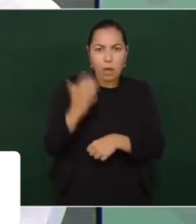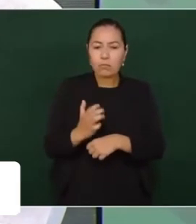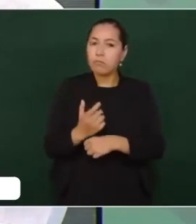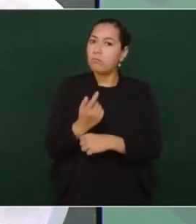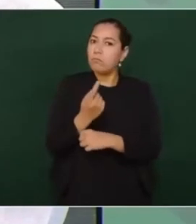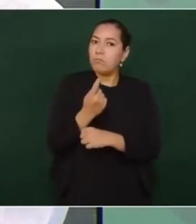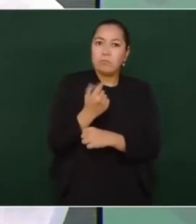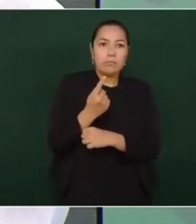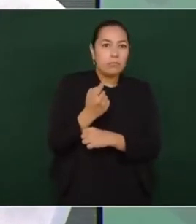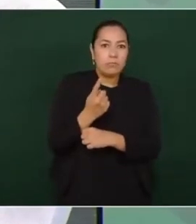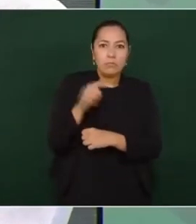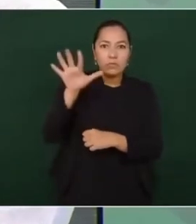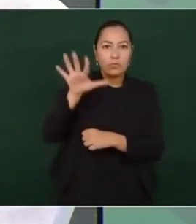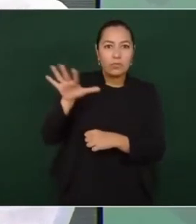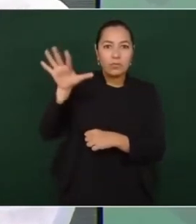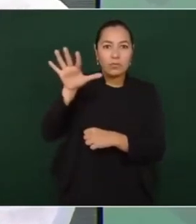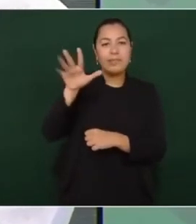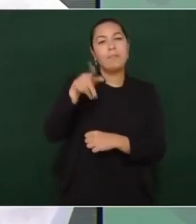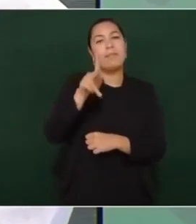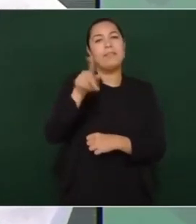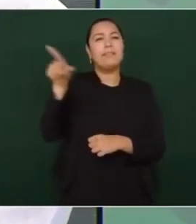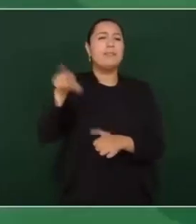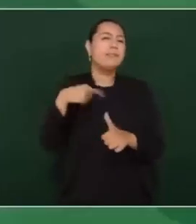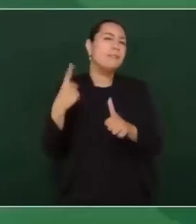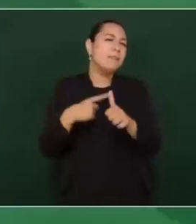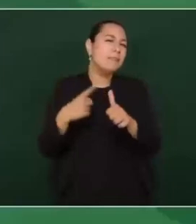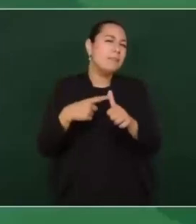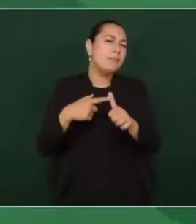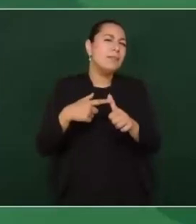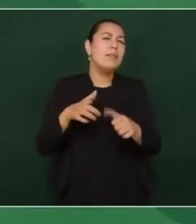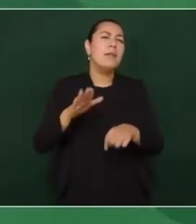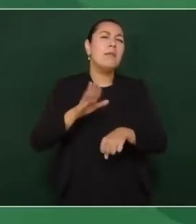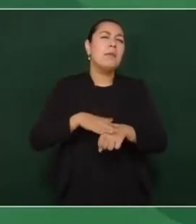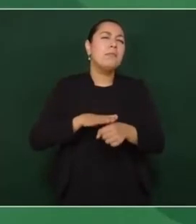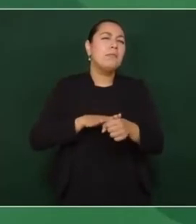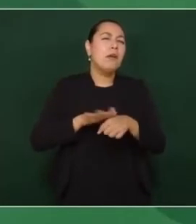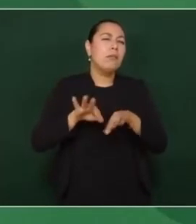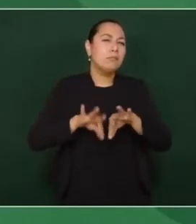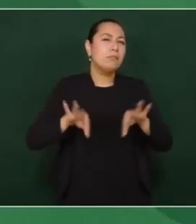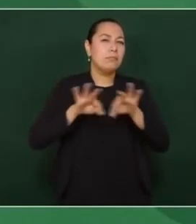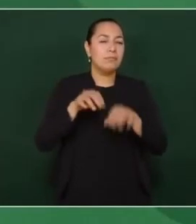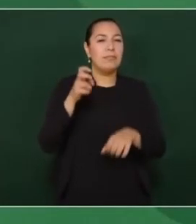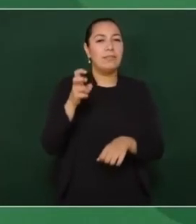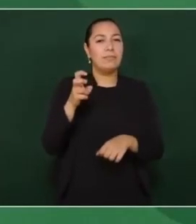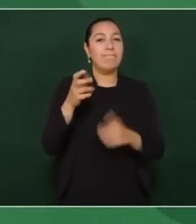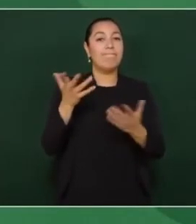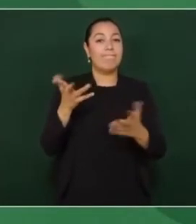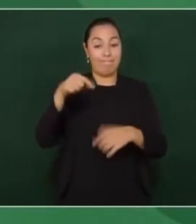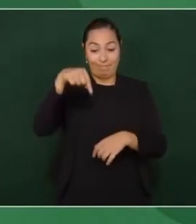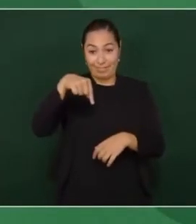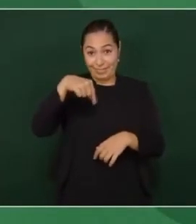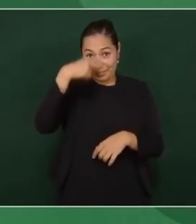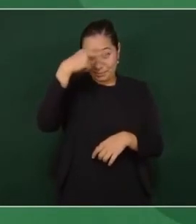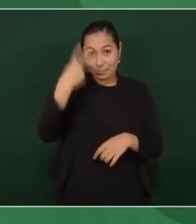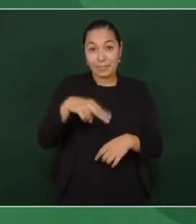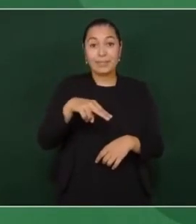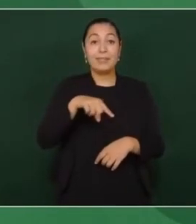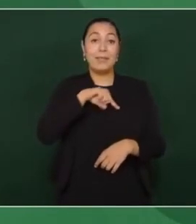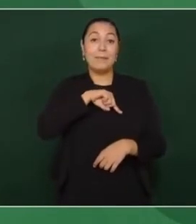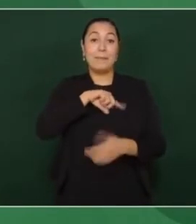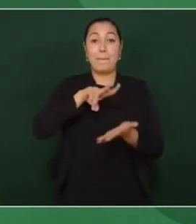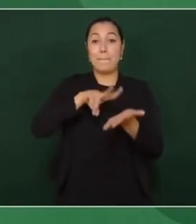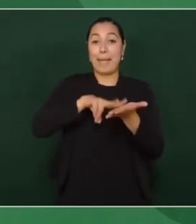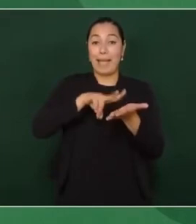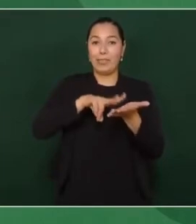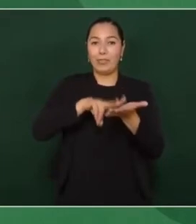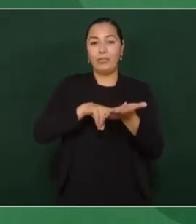pero la materia prima se tiene en México que son los valores que hay